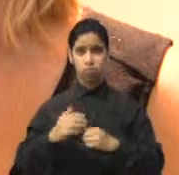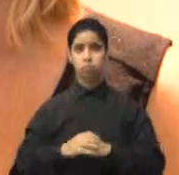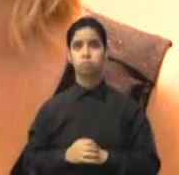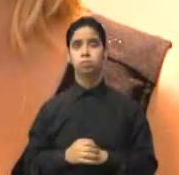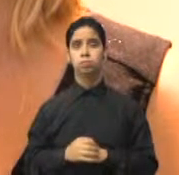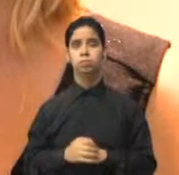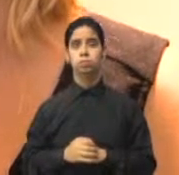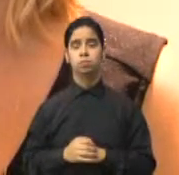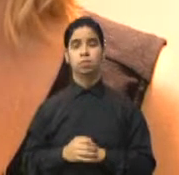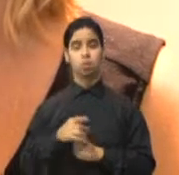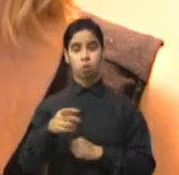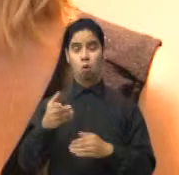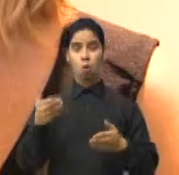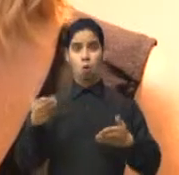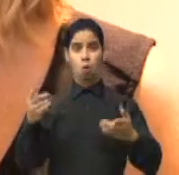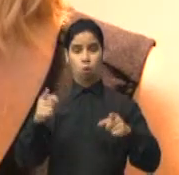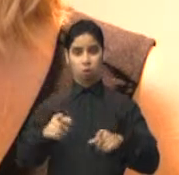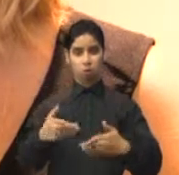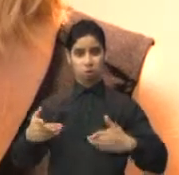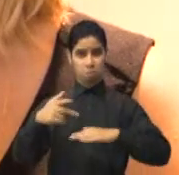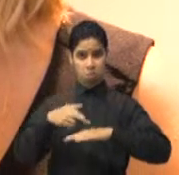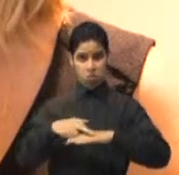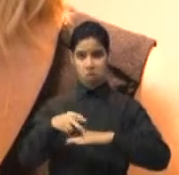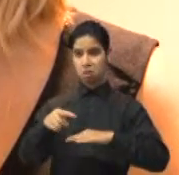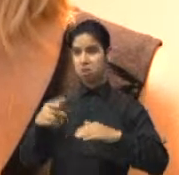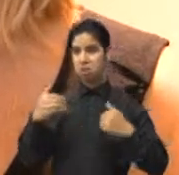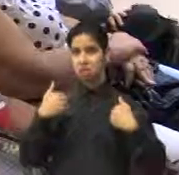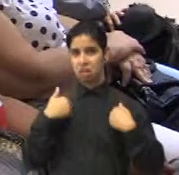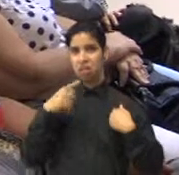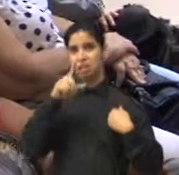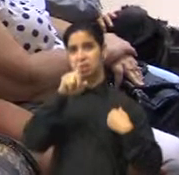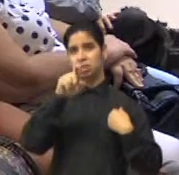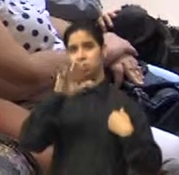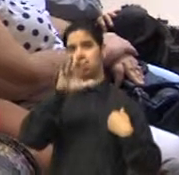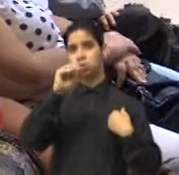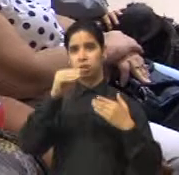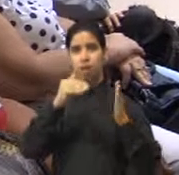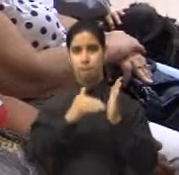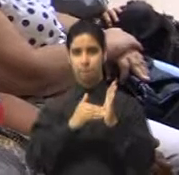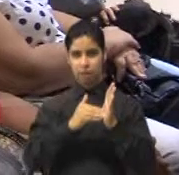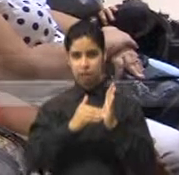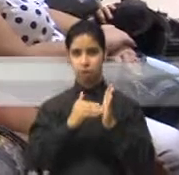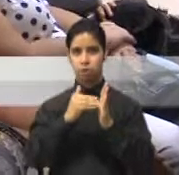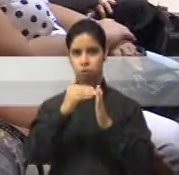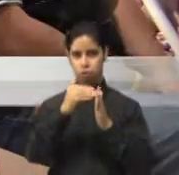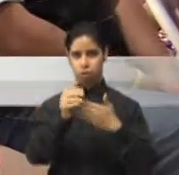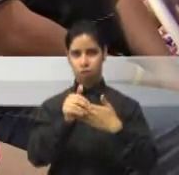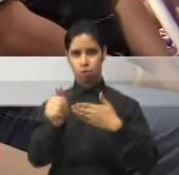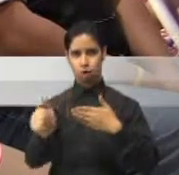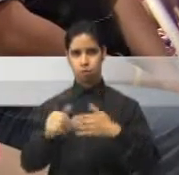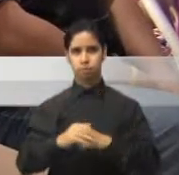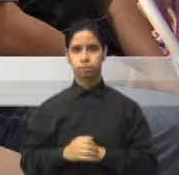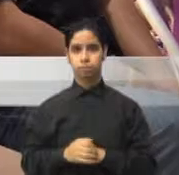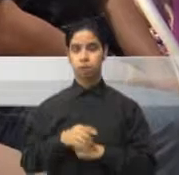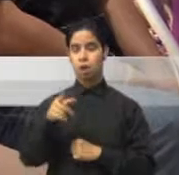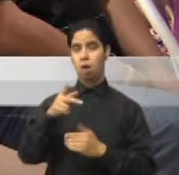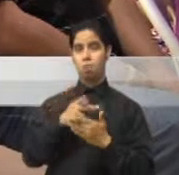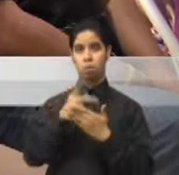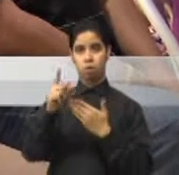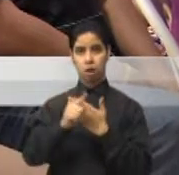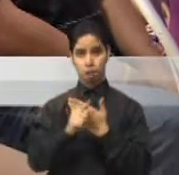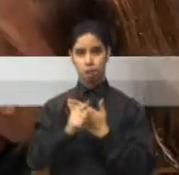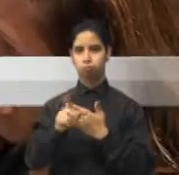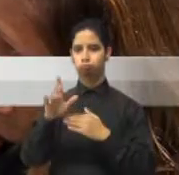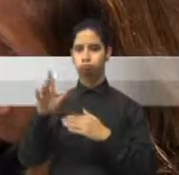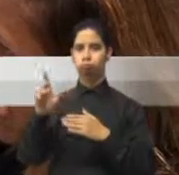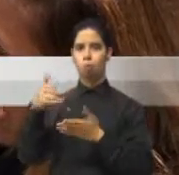y que genera 150 mil millones de dólares. El programa que fue nominado a UNEMI es parte de las